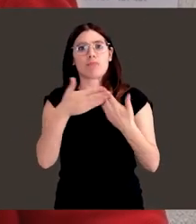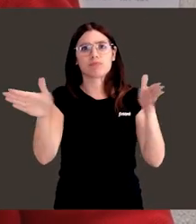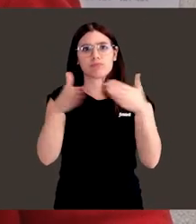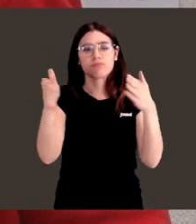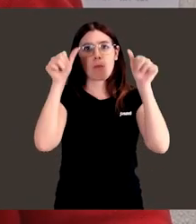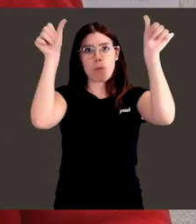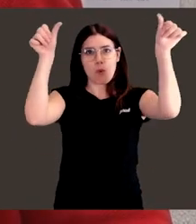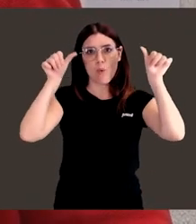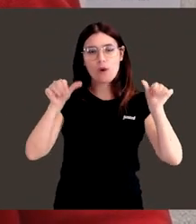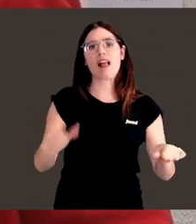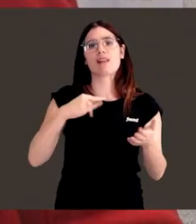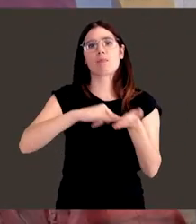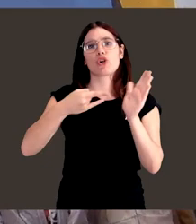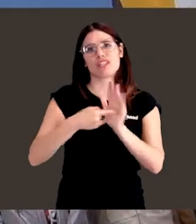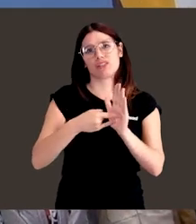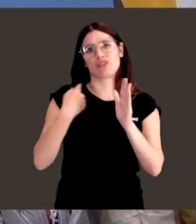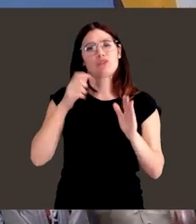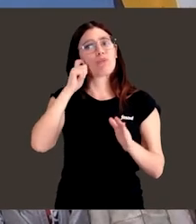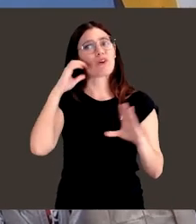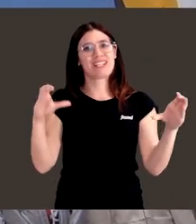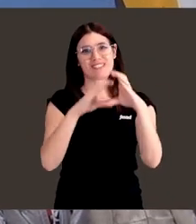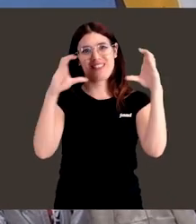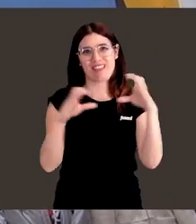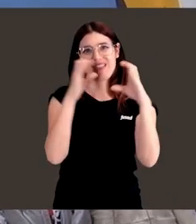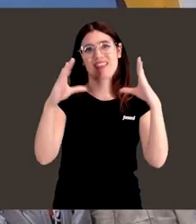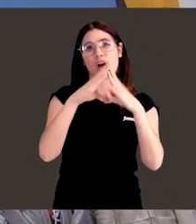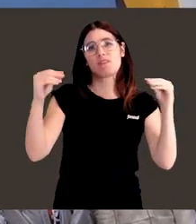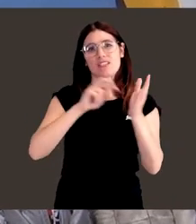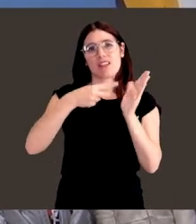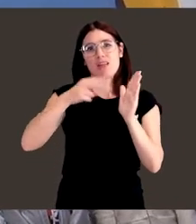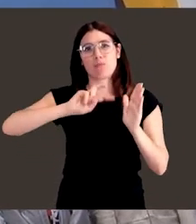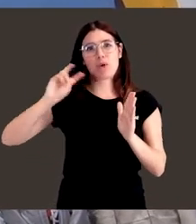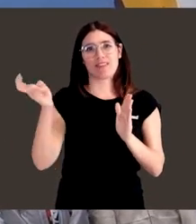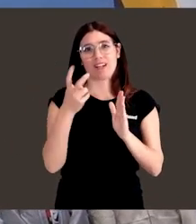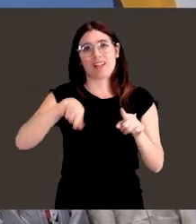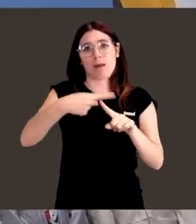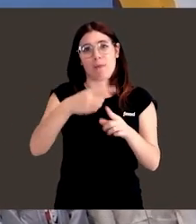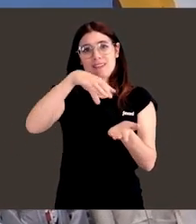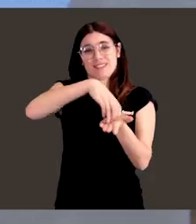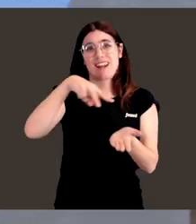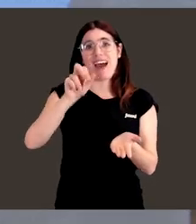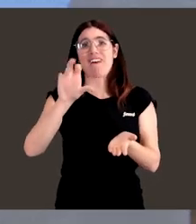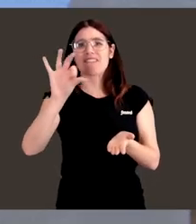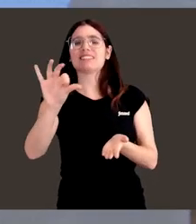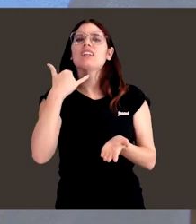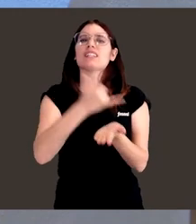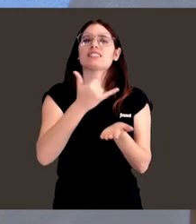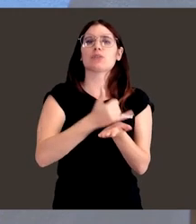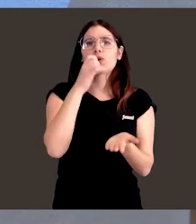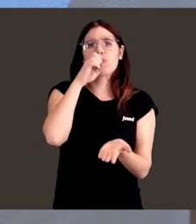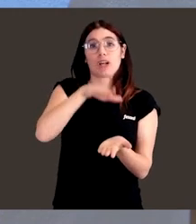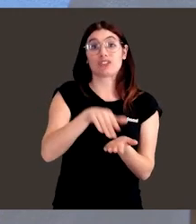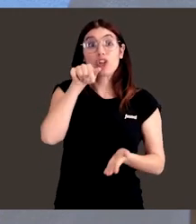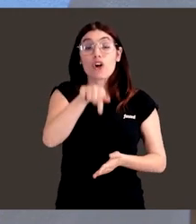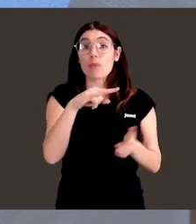con el que el proyecto Dones de Ciencia de la UPV y las naves le rinden tributo en el Colegio San Juan de Rivera de Burjasot. Proyectos como este son